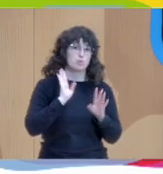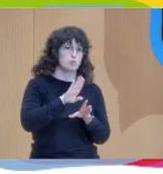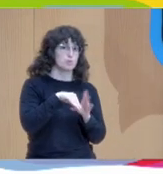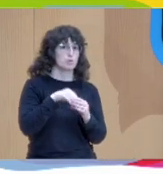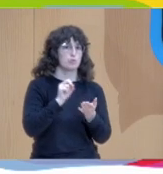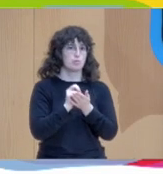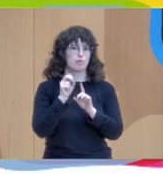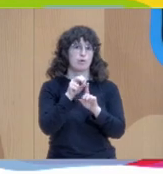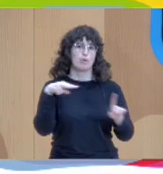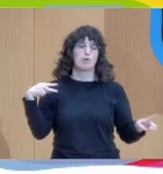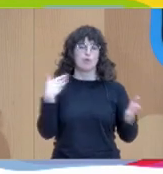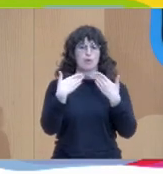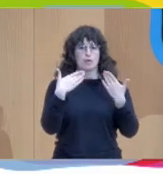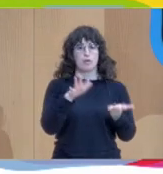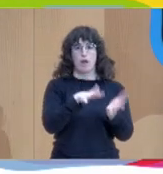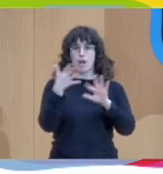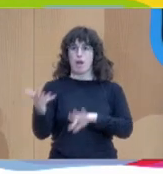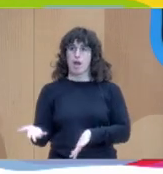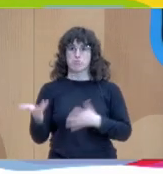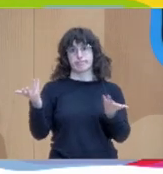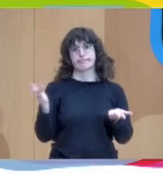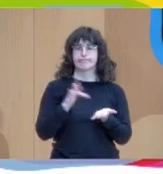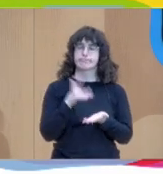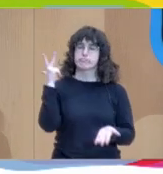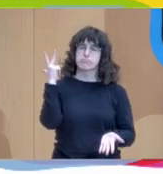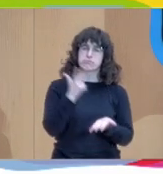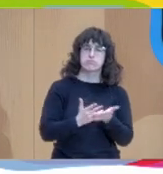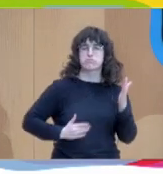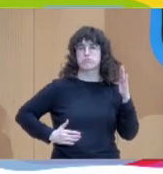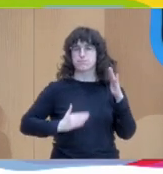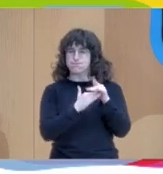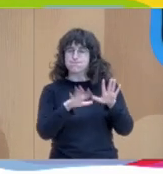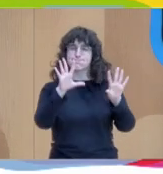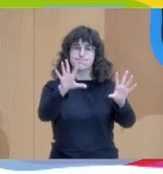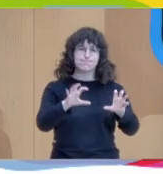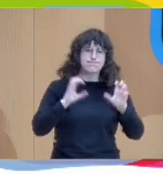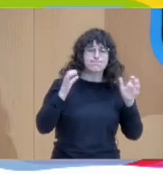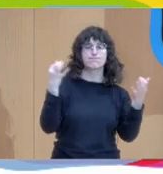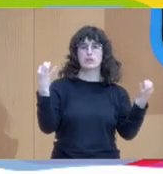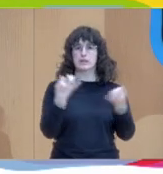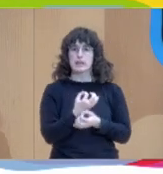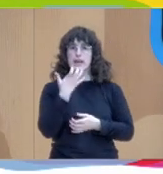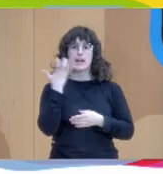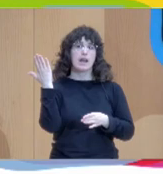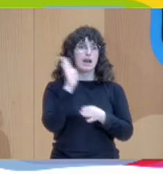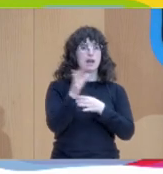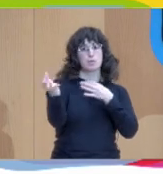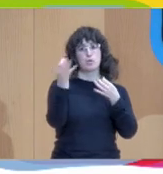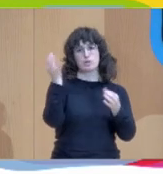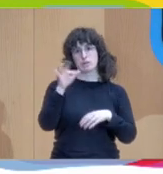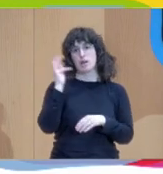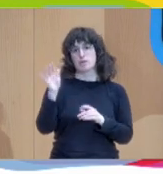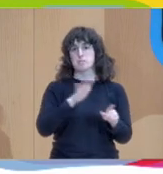dialógico, qué retos, dificultades, aprendizajes. Si nos pueden dar algún ejemplo concreto y también qué impacto